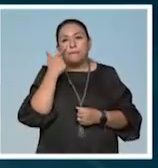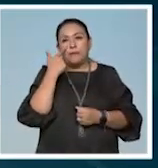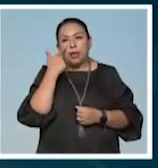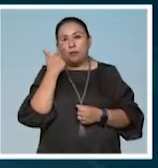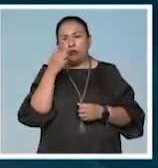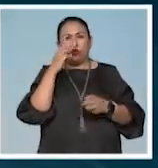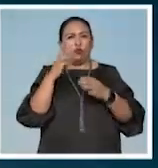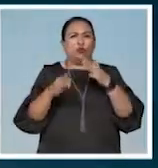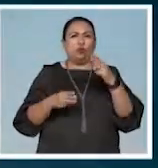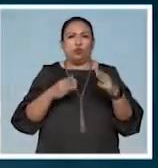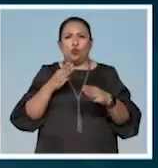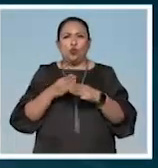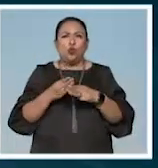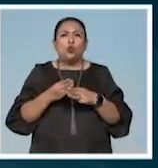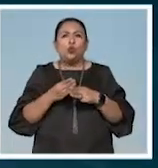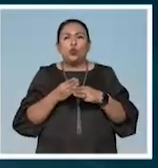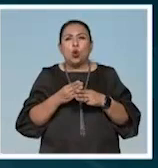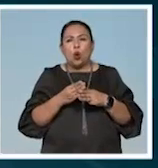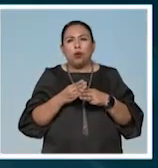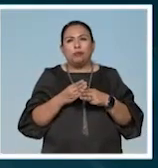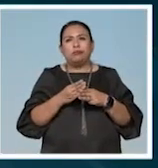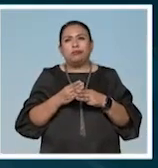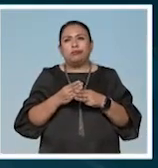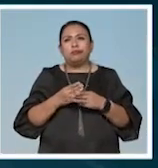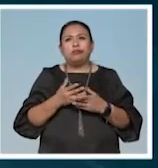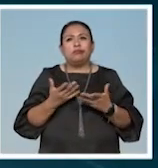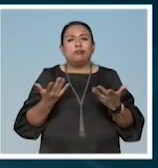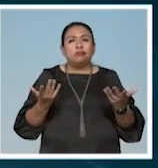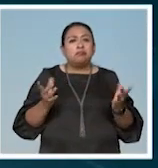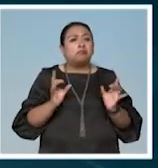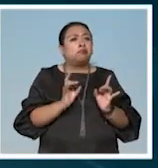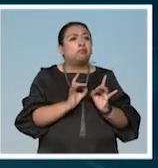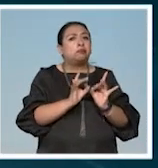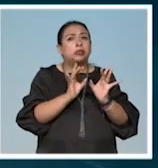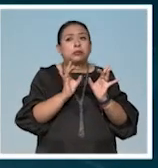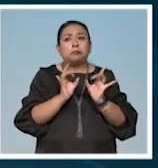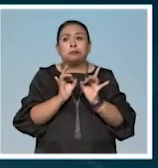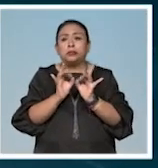un mundo en el que están sucediendo